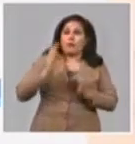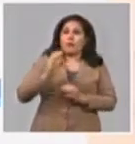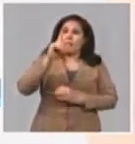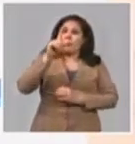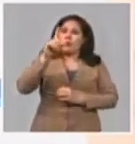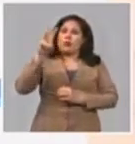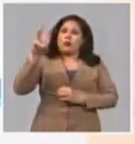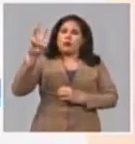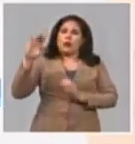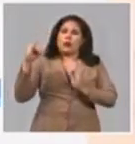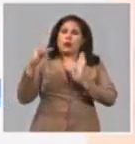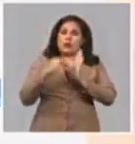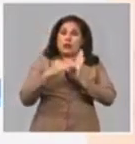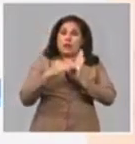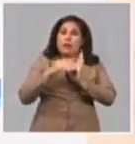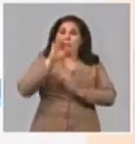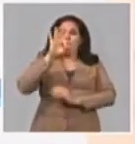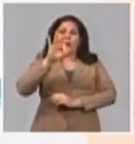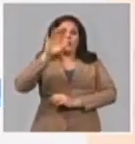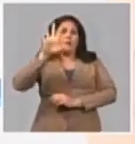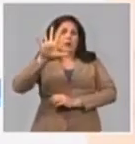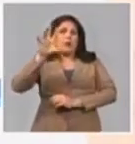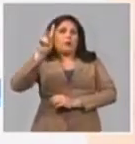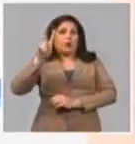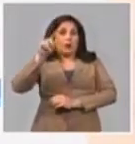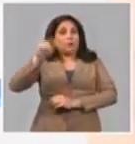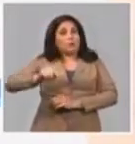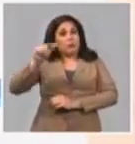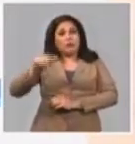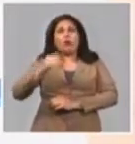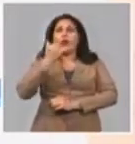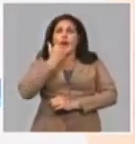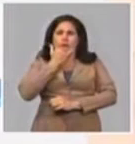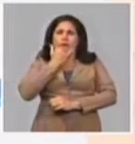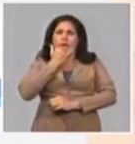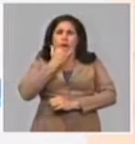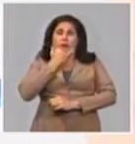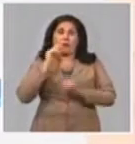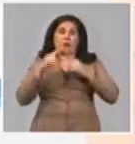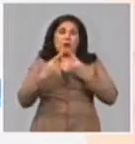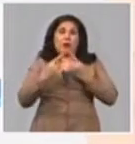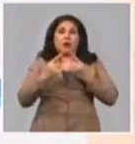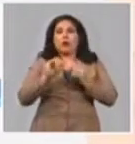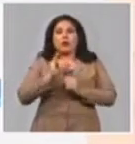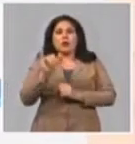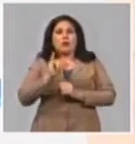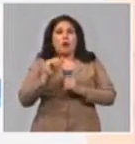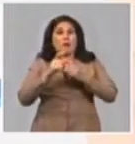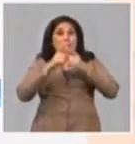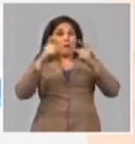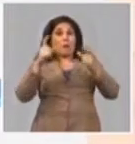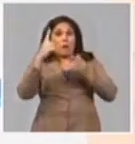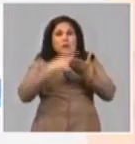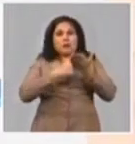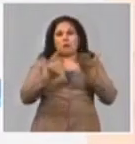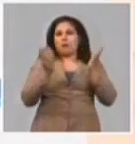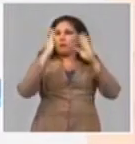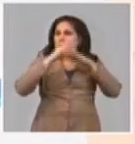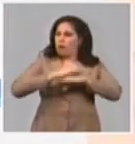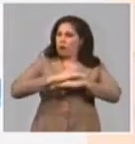137 mil 852 habitantes que tienen ciclos mayores de 7 días